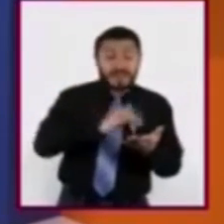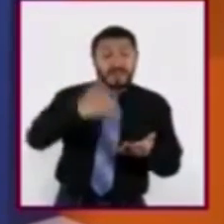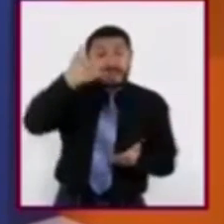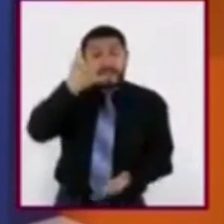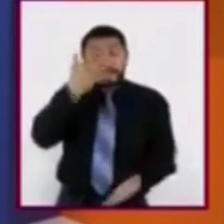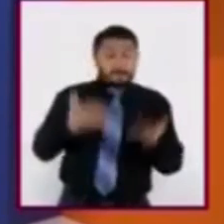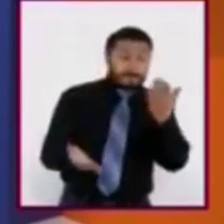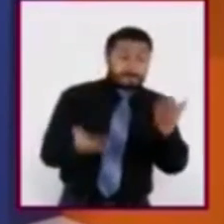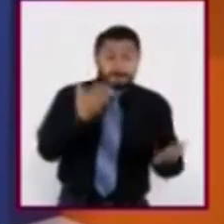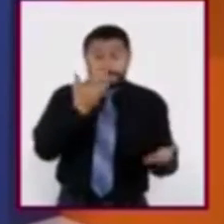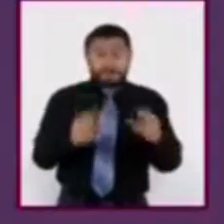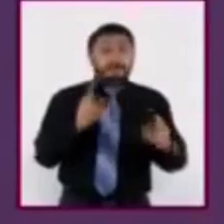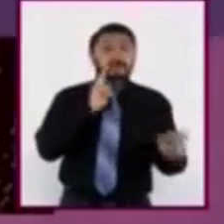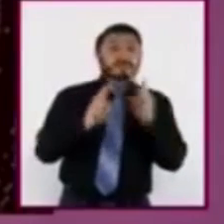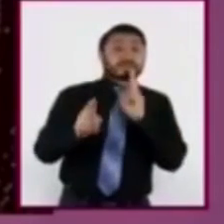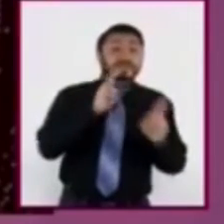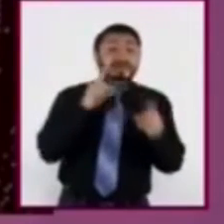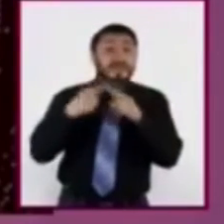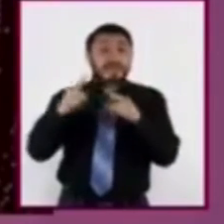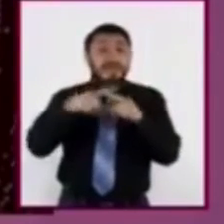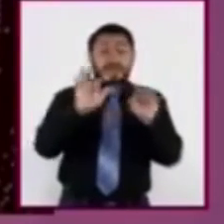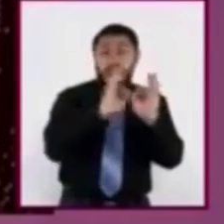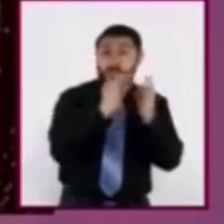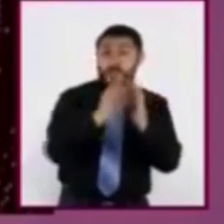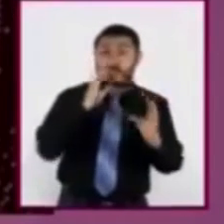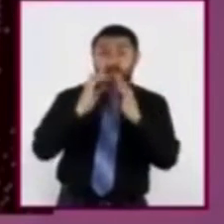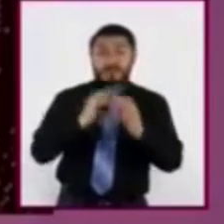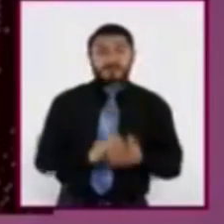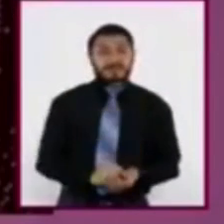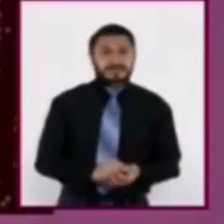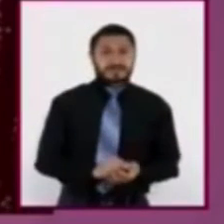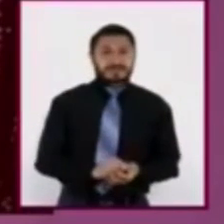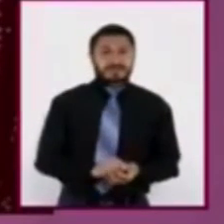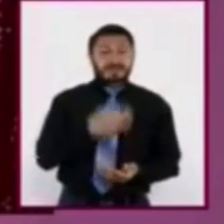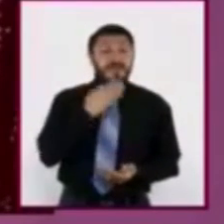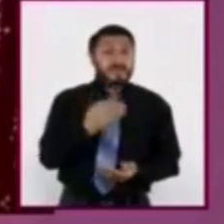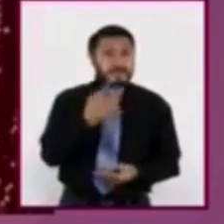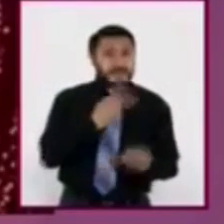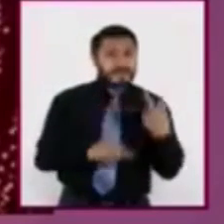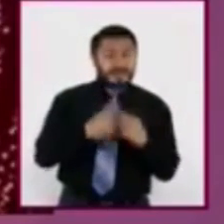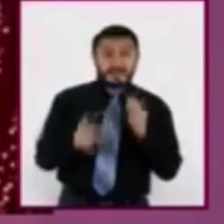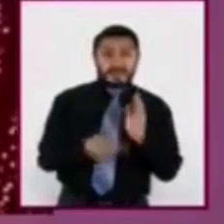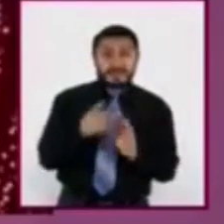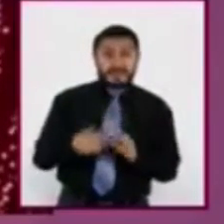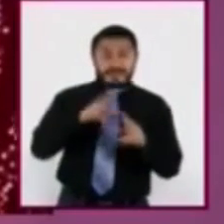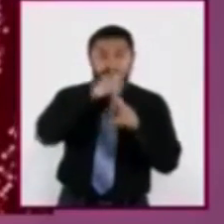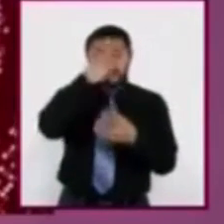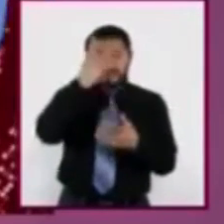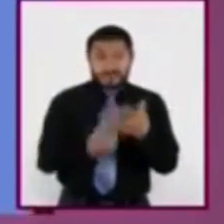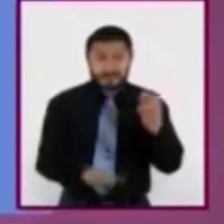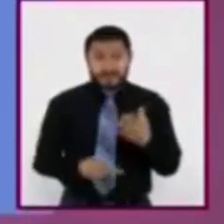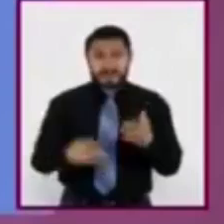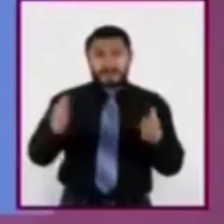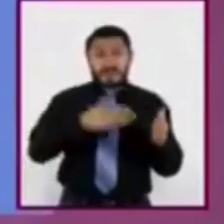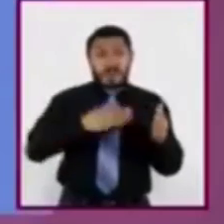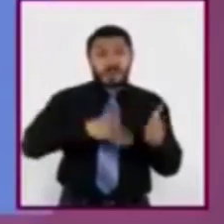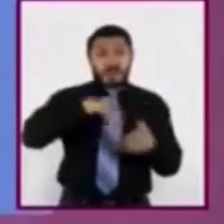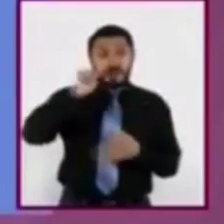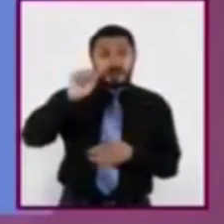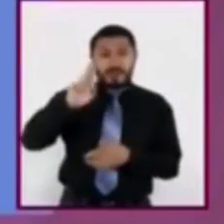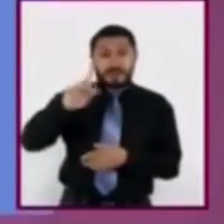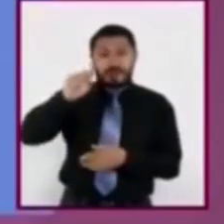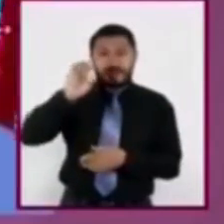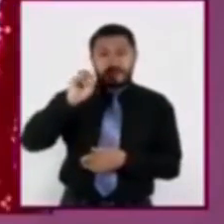noticias en diversos medios. Bienvenidos nuevamente a su programa Cocina de Auto. En su